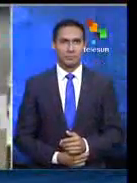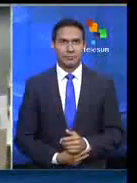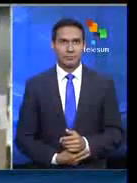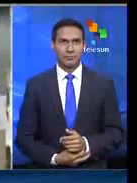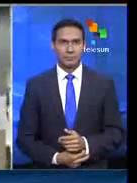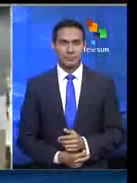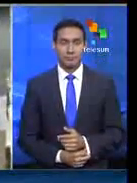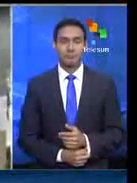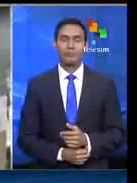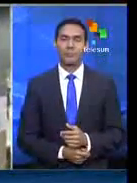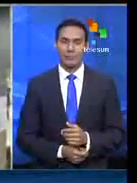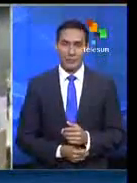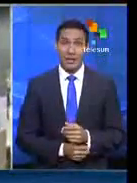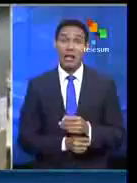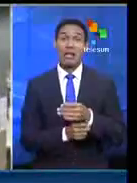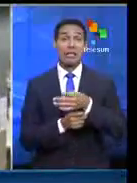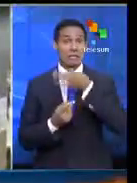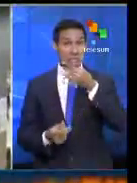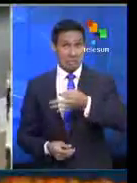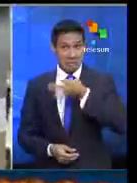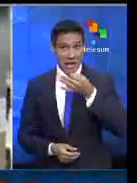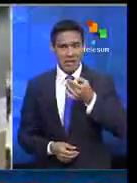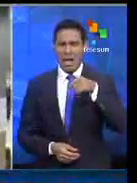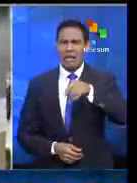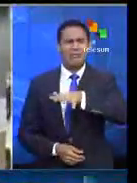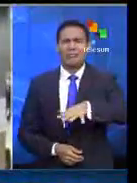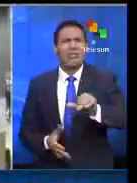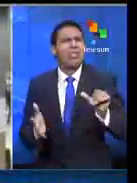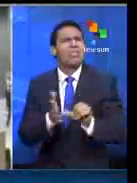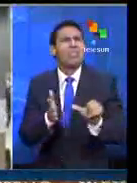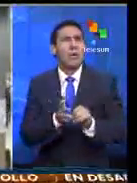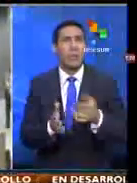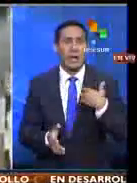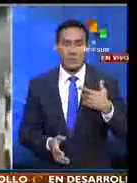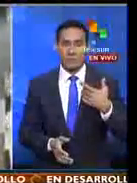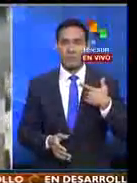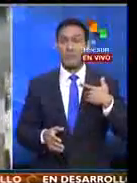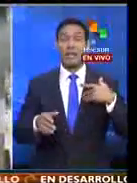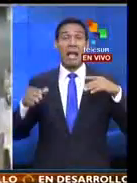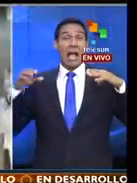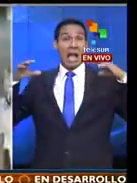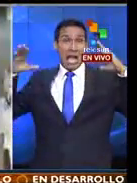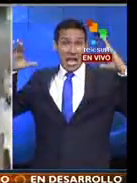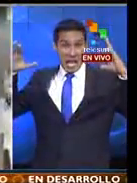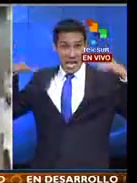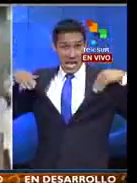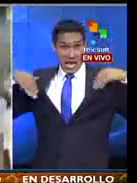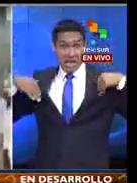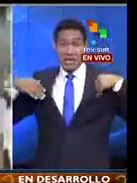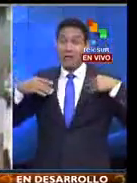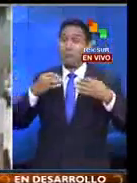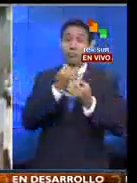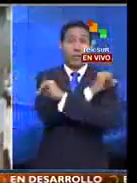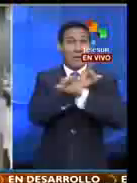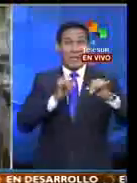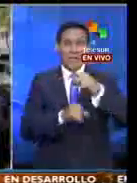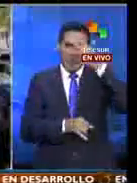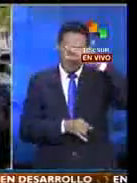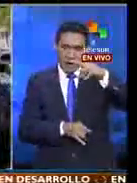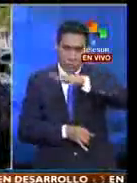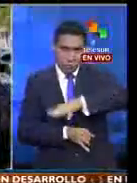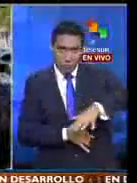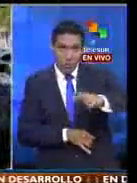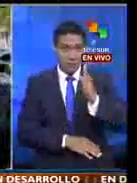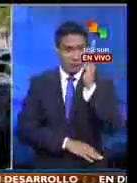Gracias, Adriana. Buenas tardes al auditorio. Bueno, nos encontramos en el Ángel de la Independencia sobre la Avenida Reforma en el